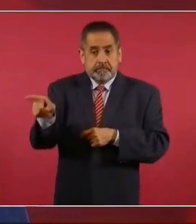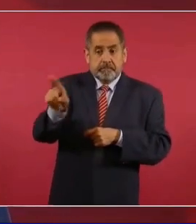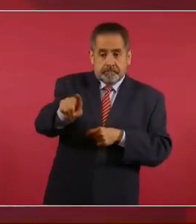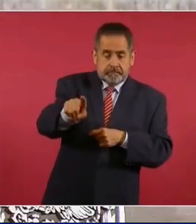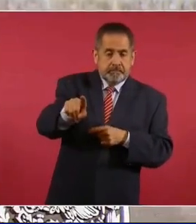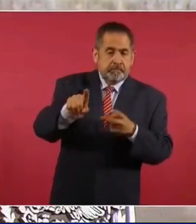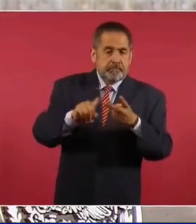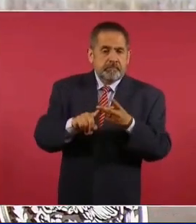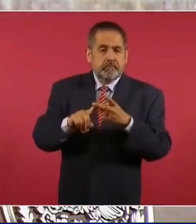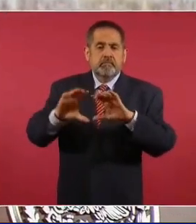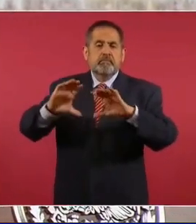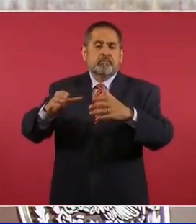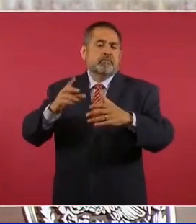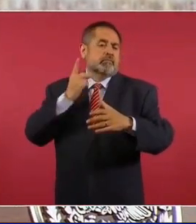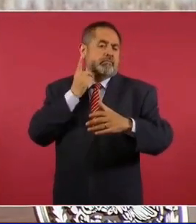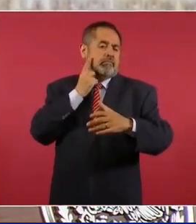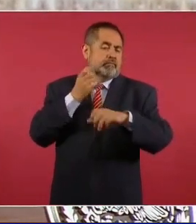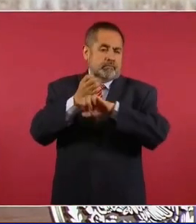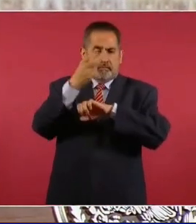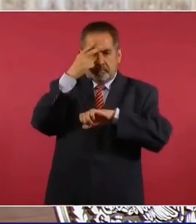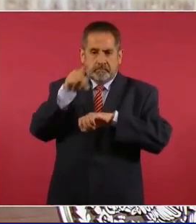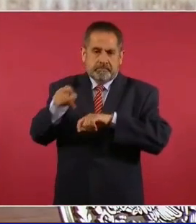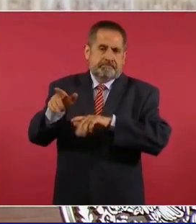al Congreso local.